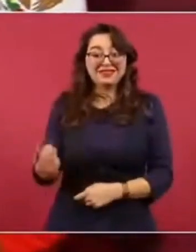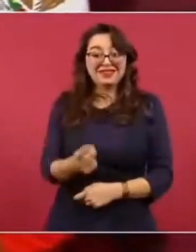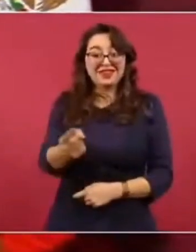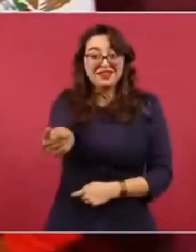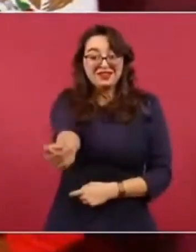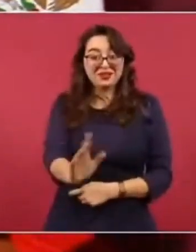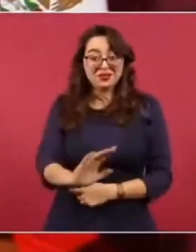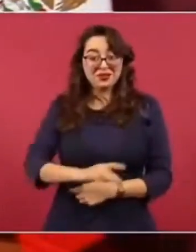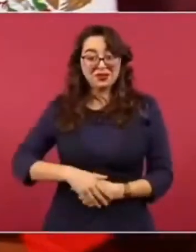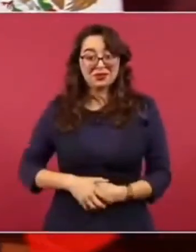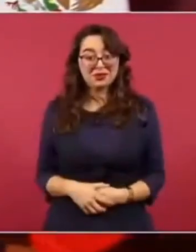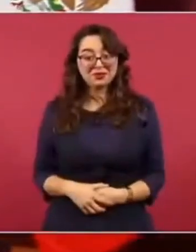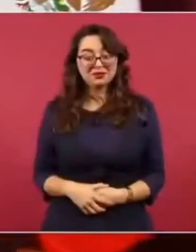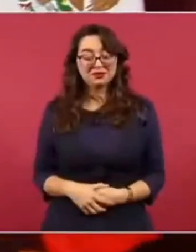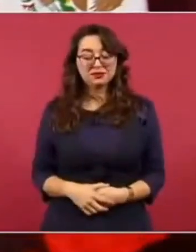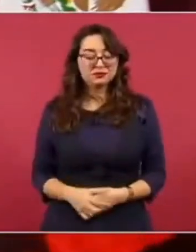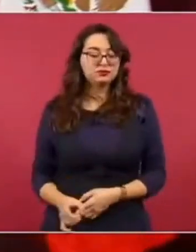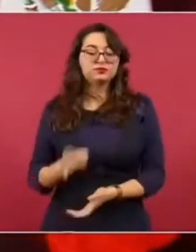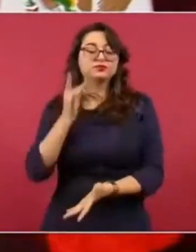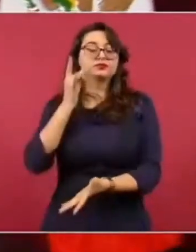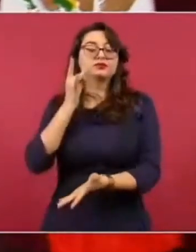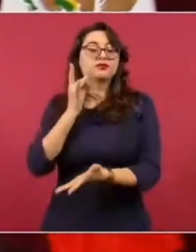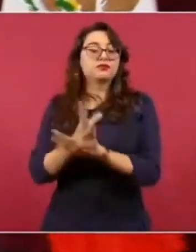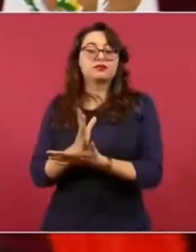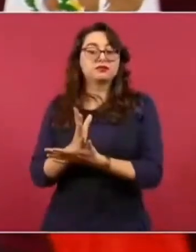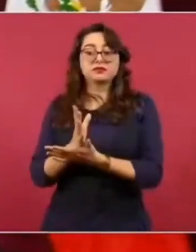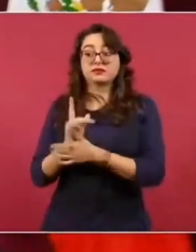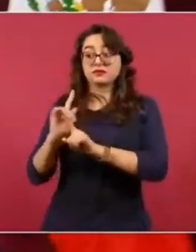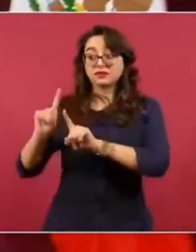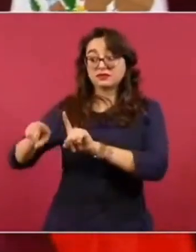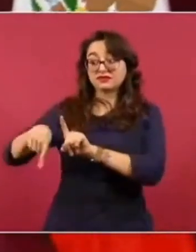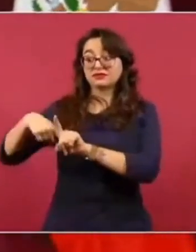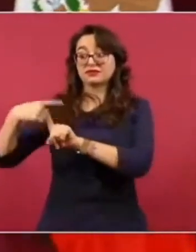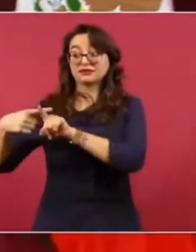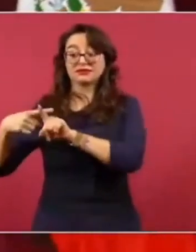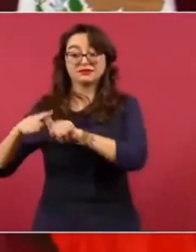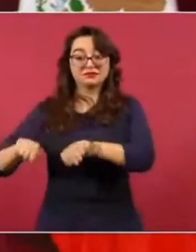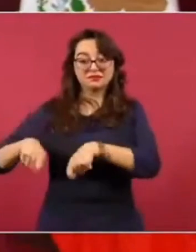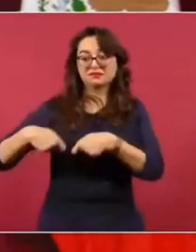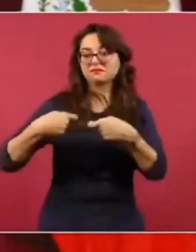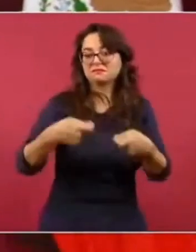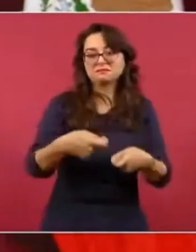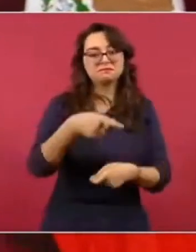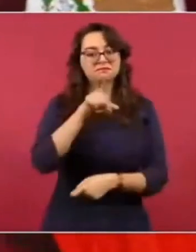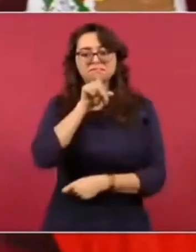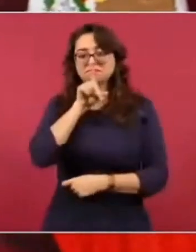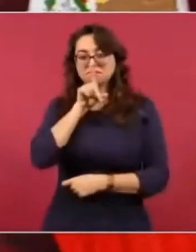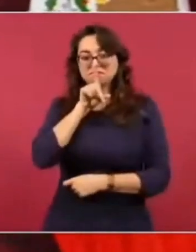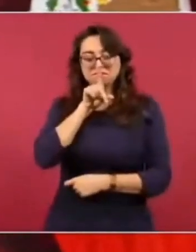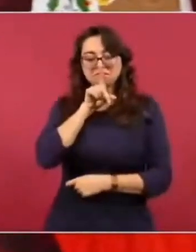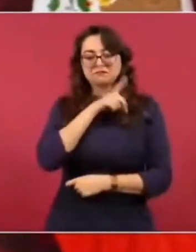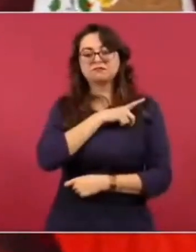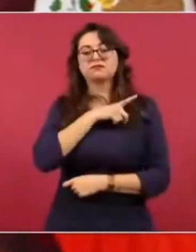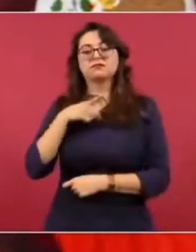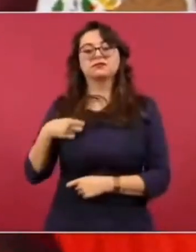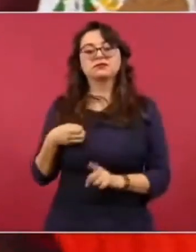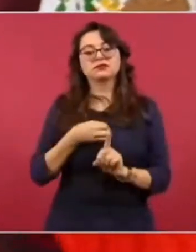iba yo viajando a algún lugar y una señora me dijo, ¿qué pasa